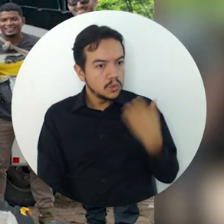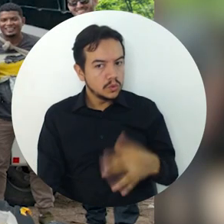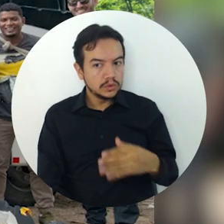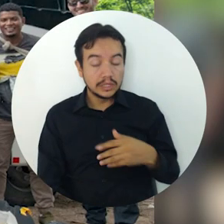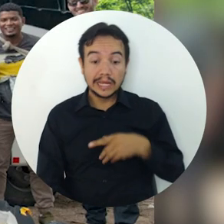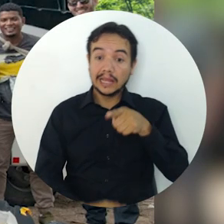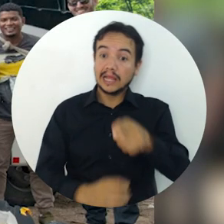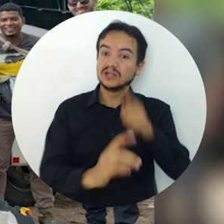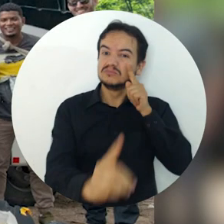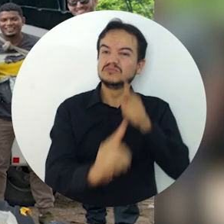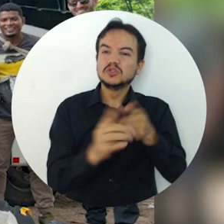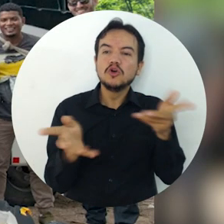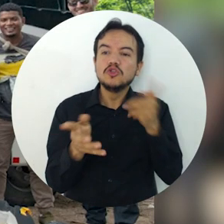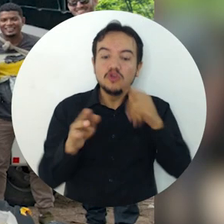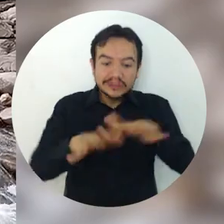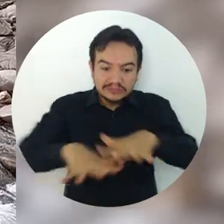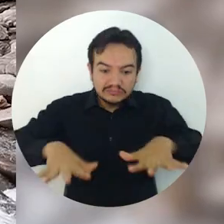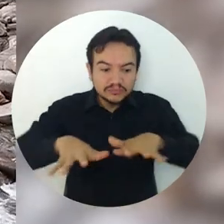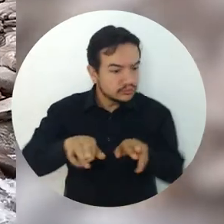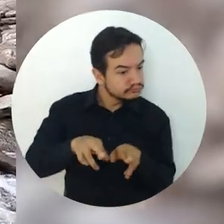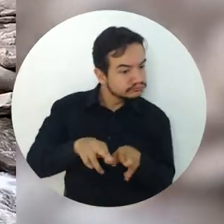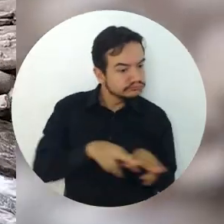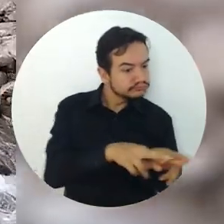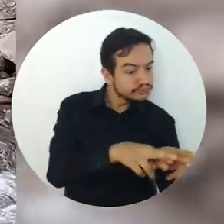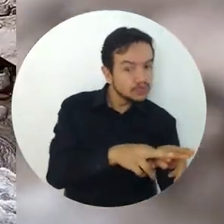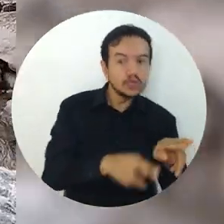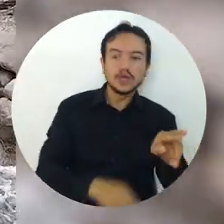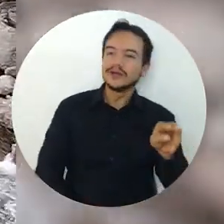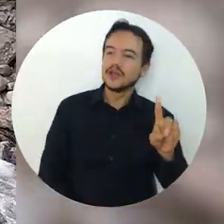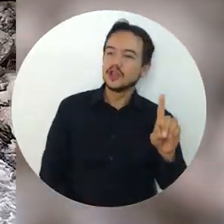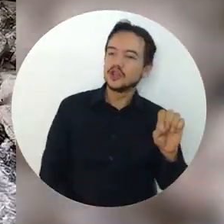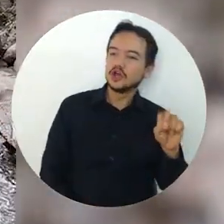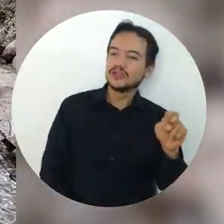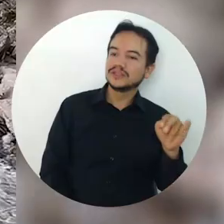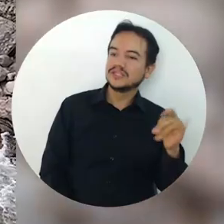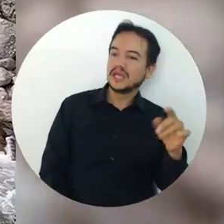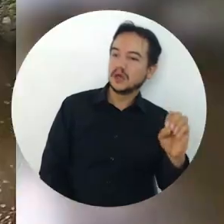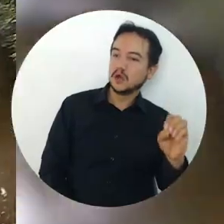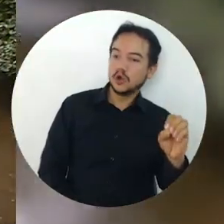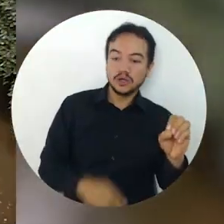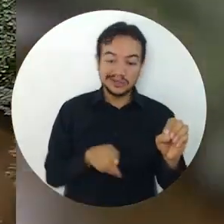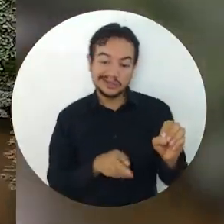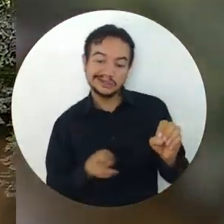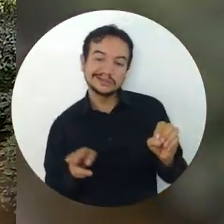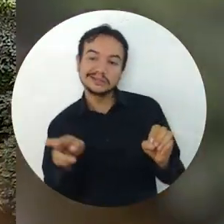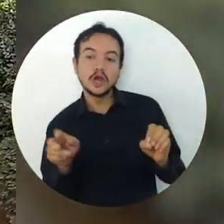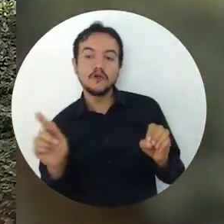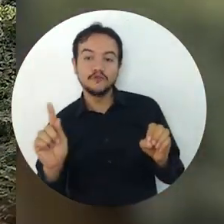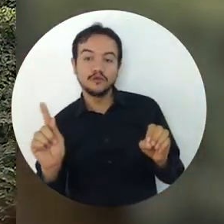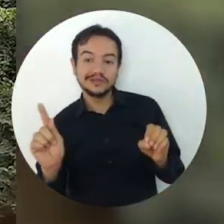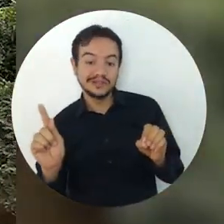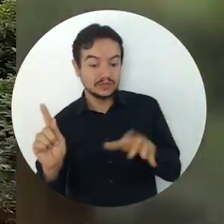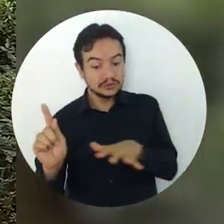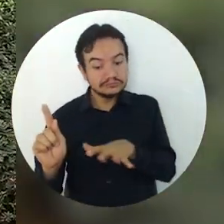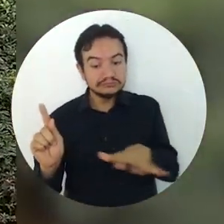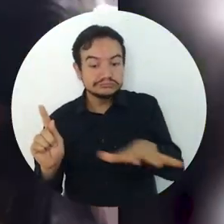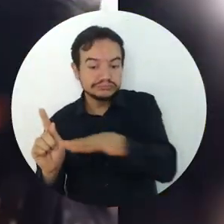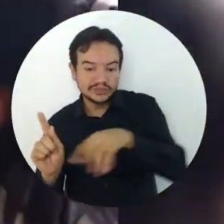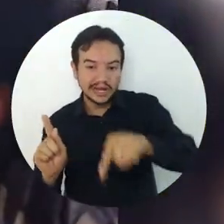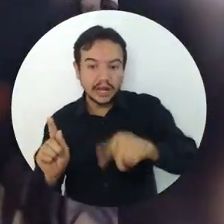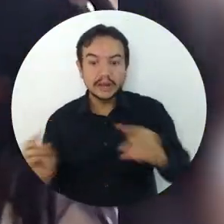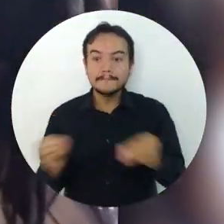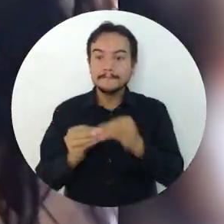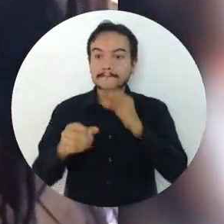expedición integral está enfocada en las vertientes norte por el río Don Diego y la occidental por el río Fundación y también involucra a